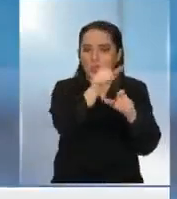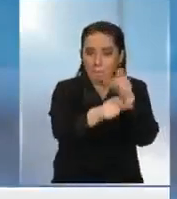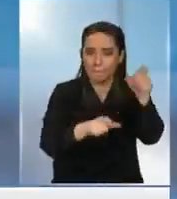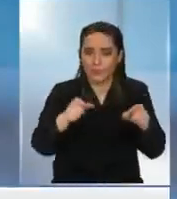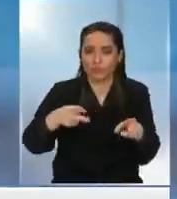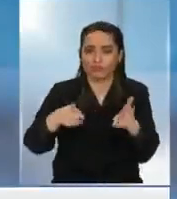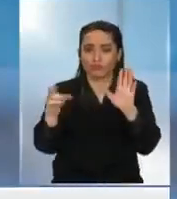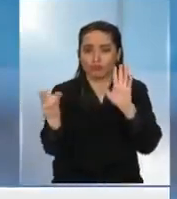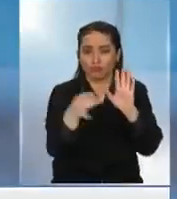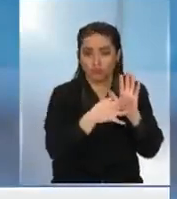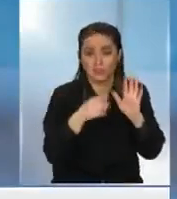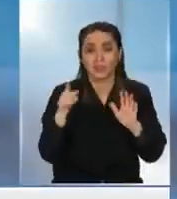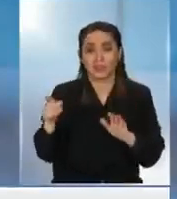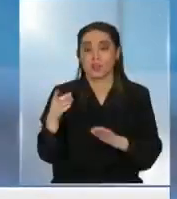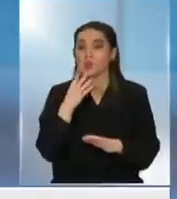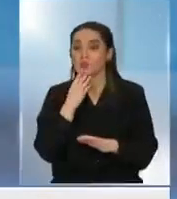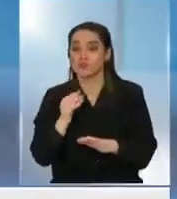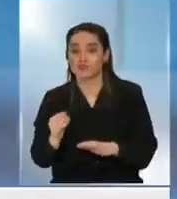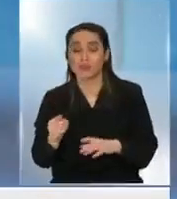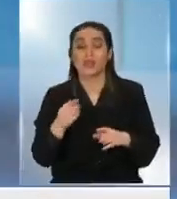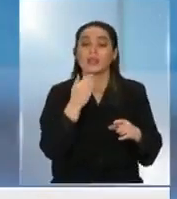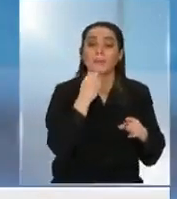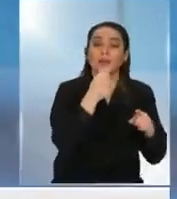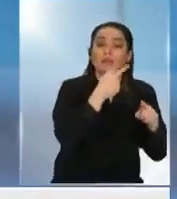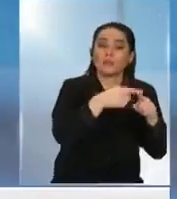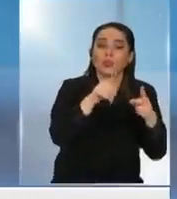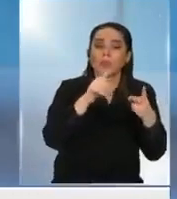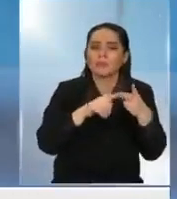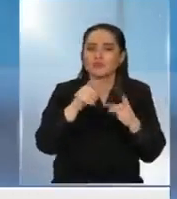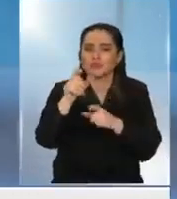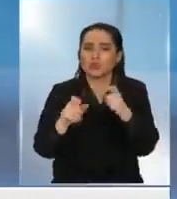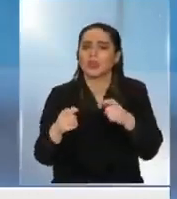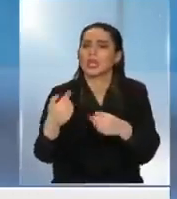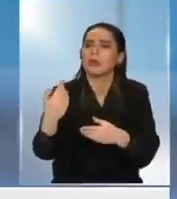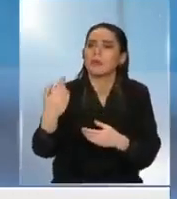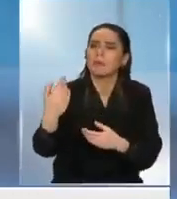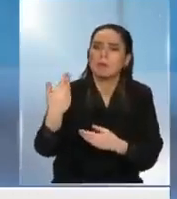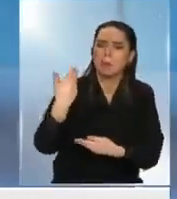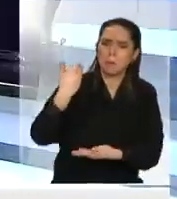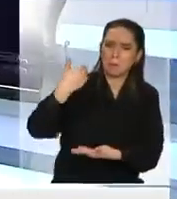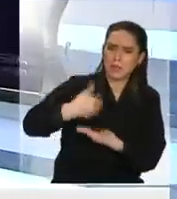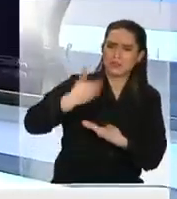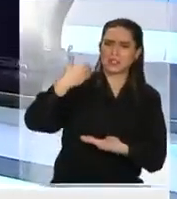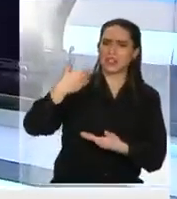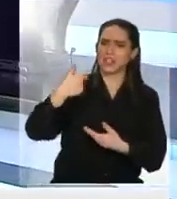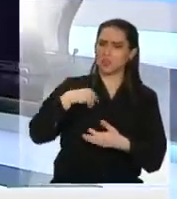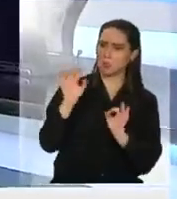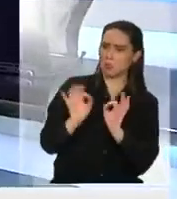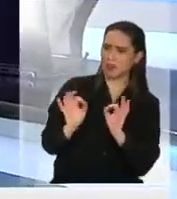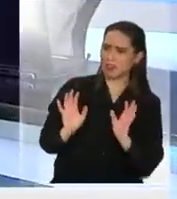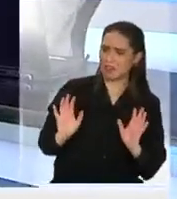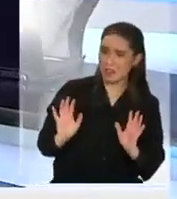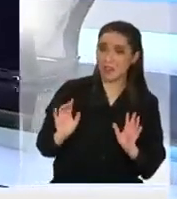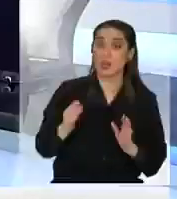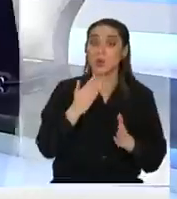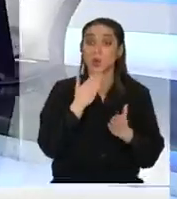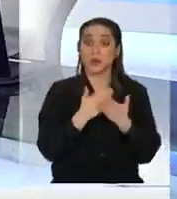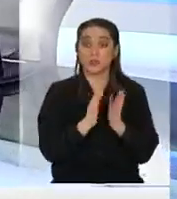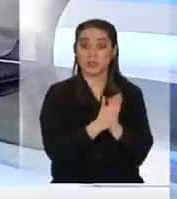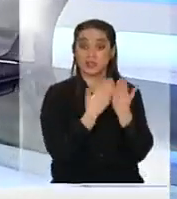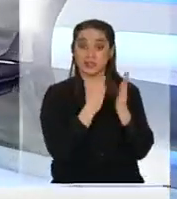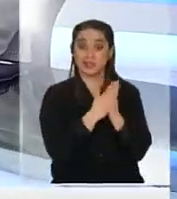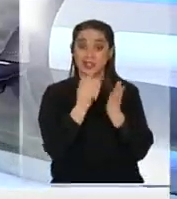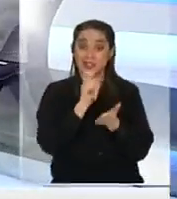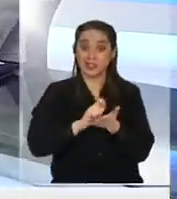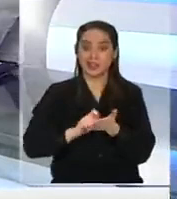los diputados que fueron capaces de pedirme explicaciones tomando en consideración que varios de ellos en el año que escribían este anuario sobre mí eran